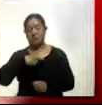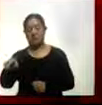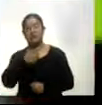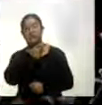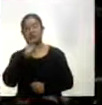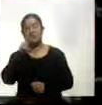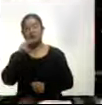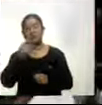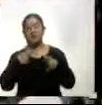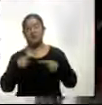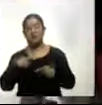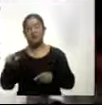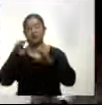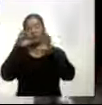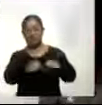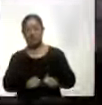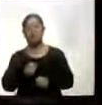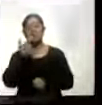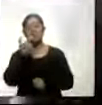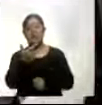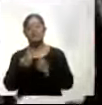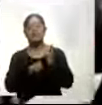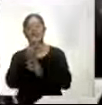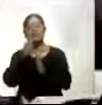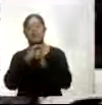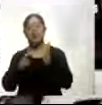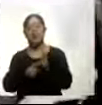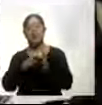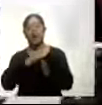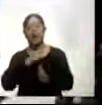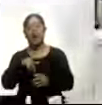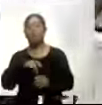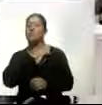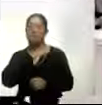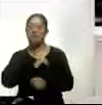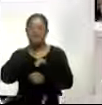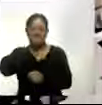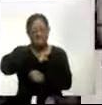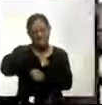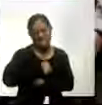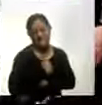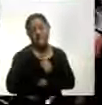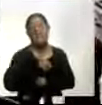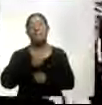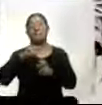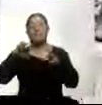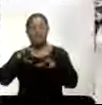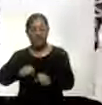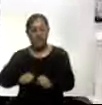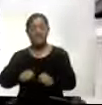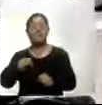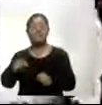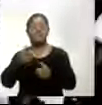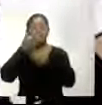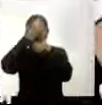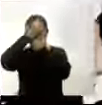personas entre ellas 7 bajo la nueva reglamentación que permite reprimir las actividades subversivas la secesión el terrorismo